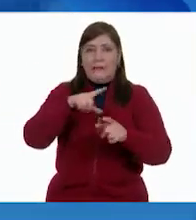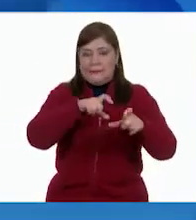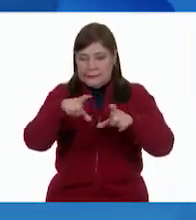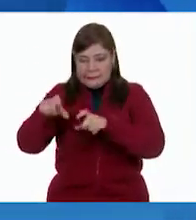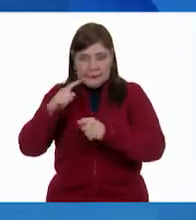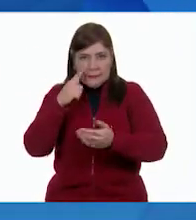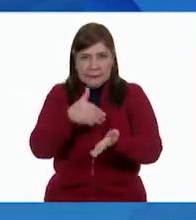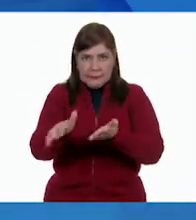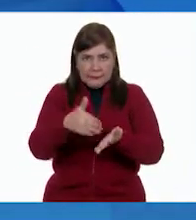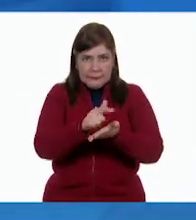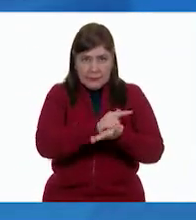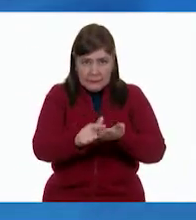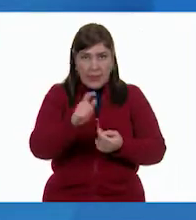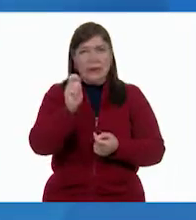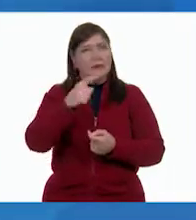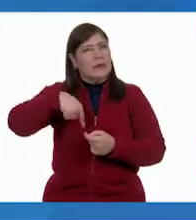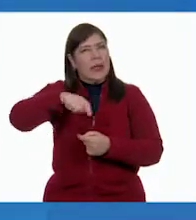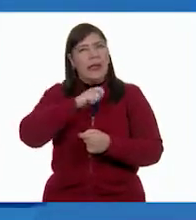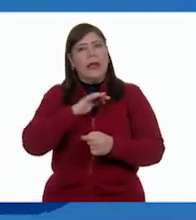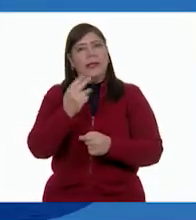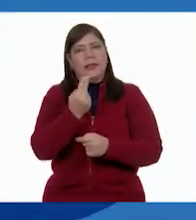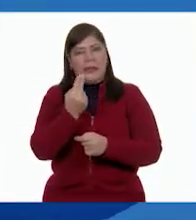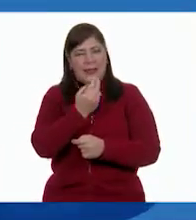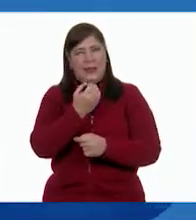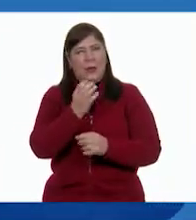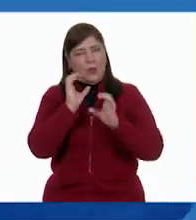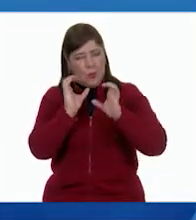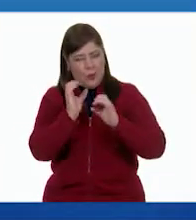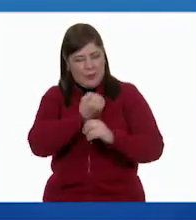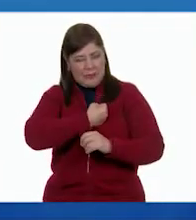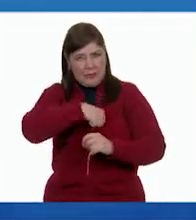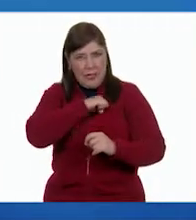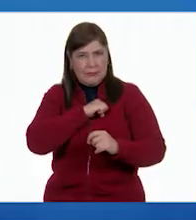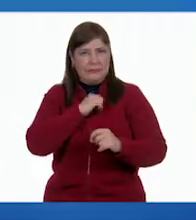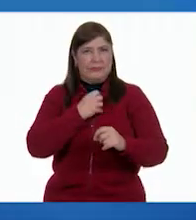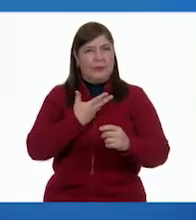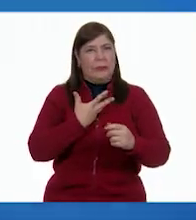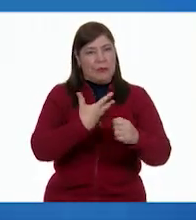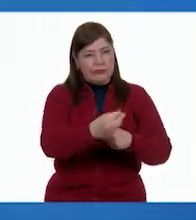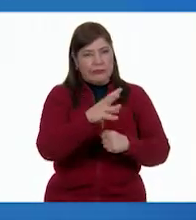Sigamos luchando juntos contra este virus cuidándonos los unos a los otros.